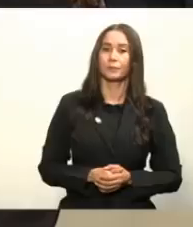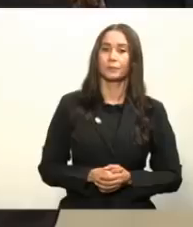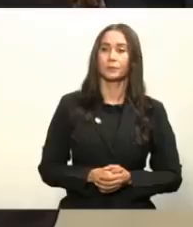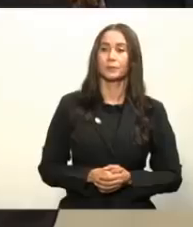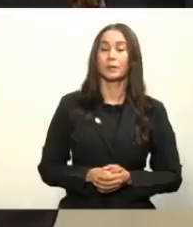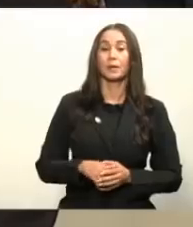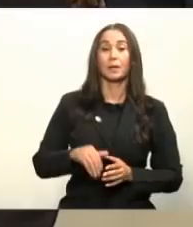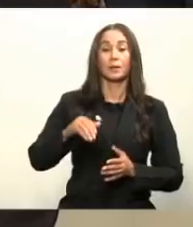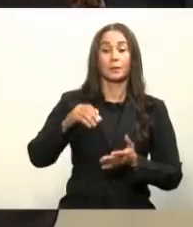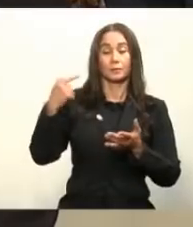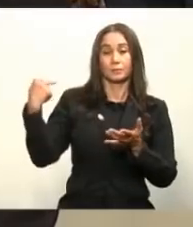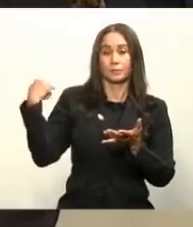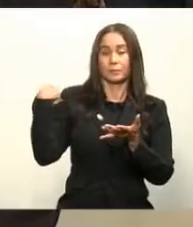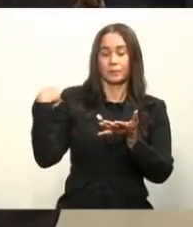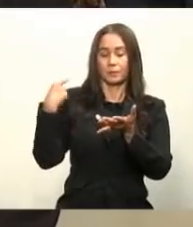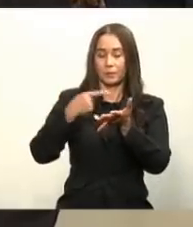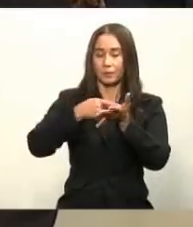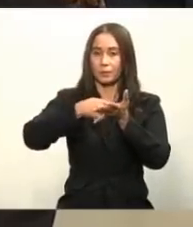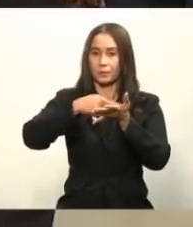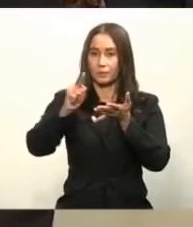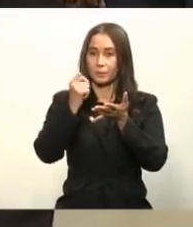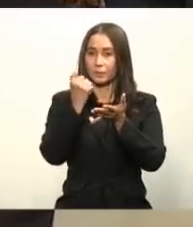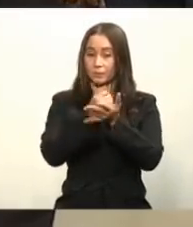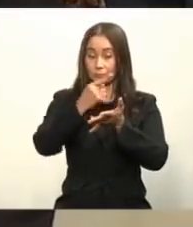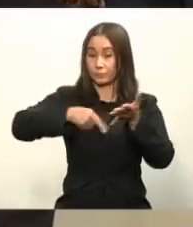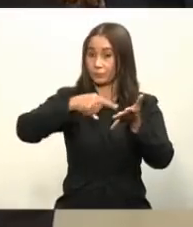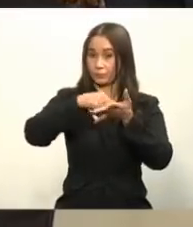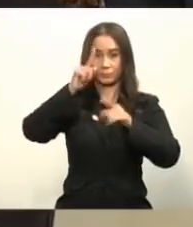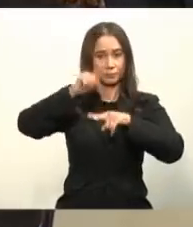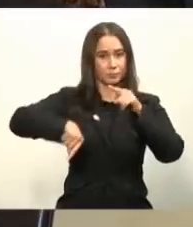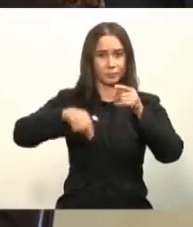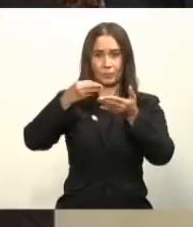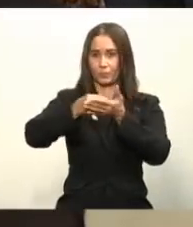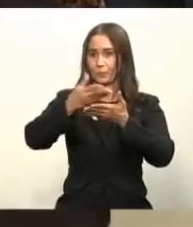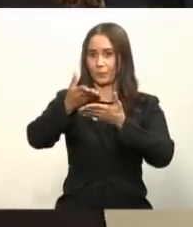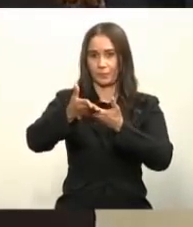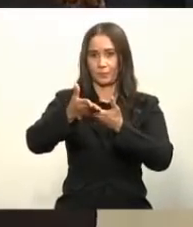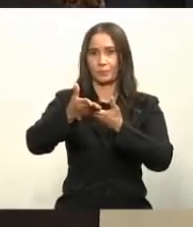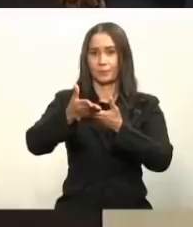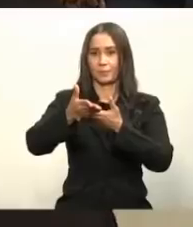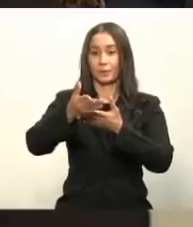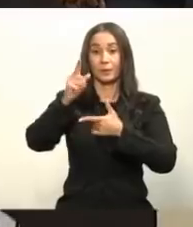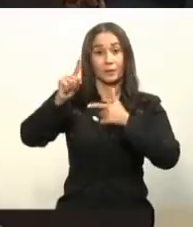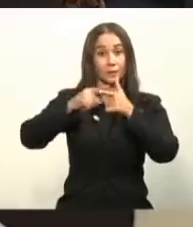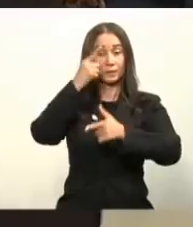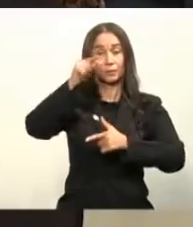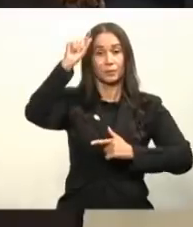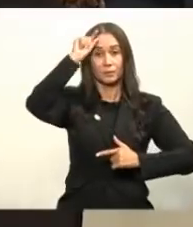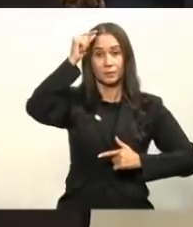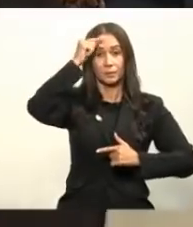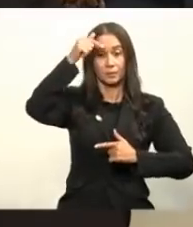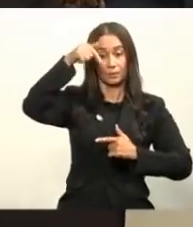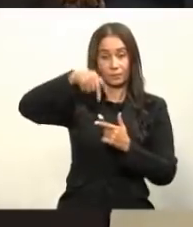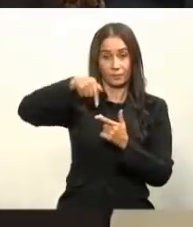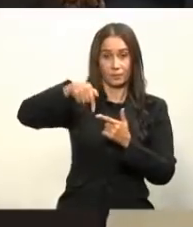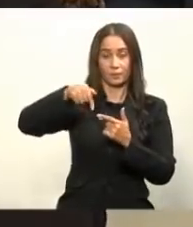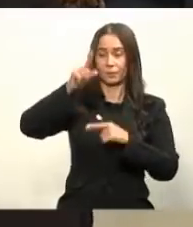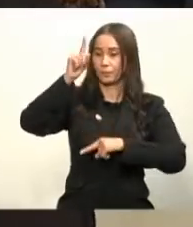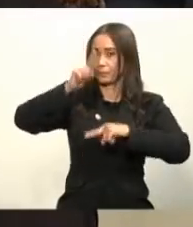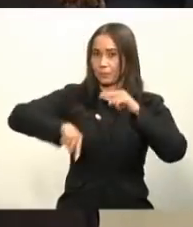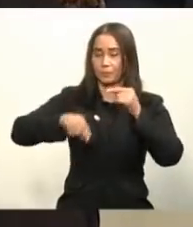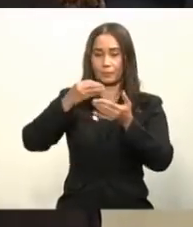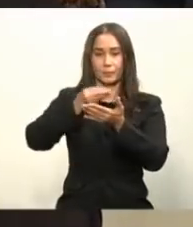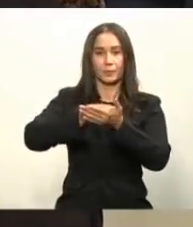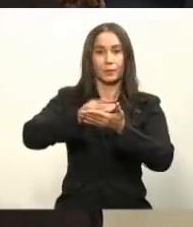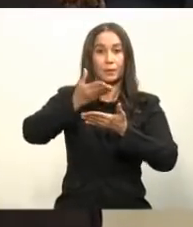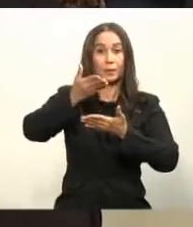aprobada por los organismos reguladores de sus países de origen o sea el gobierno con recursos del gobierno no podía comprar